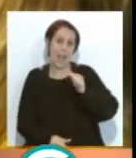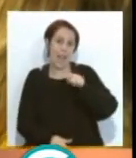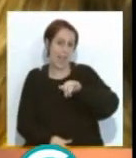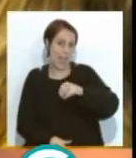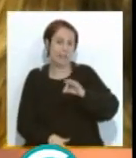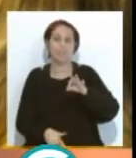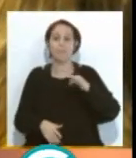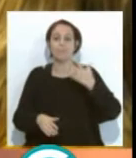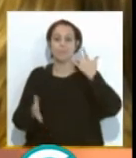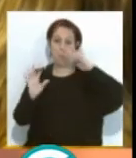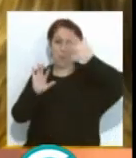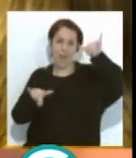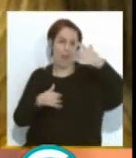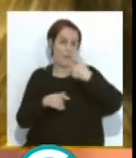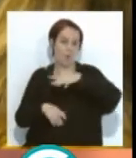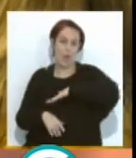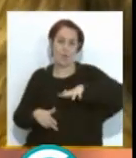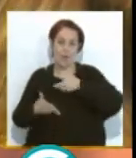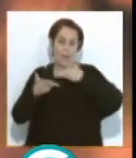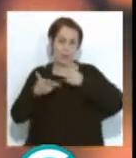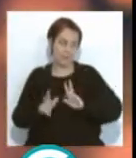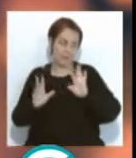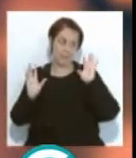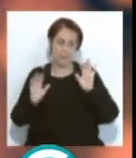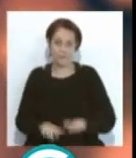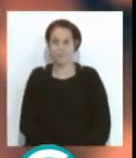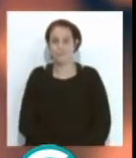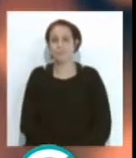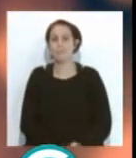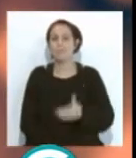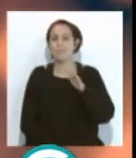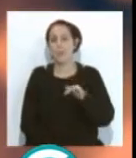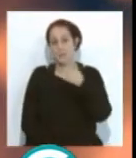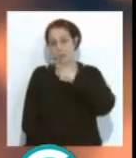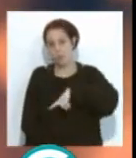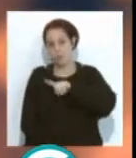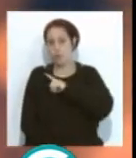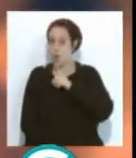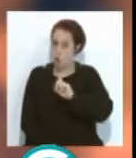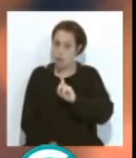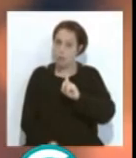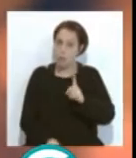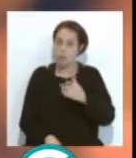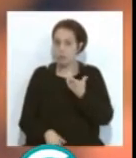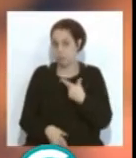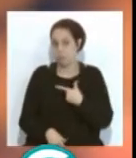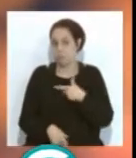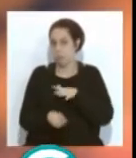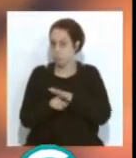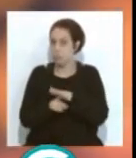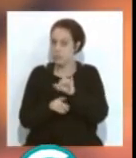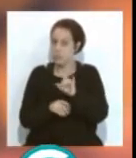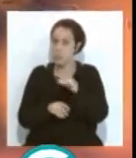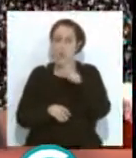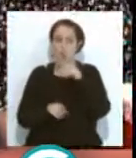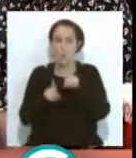patio de Butaca. Desde además vosotros, Es una broma, No, pero en parte sí, porque no deja de ser una